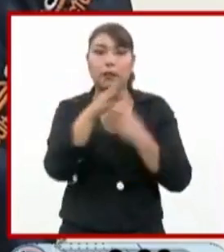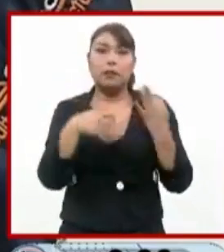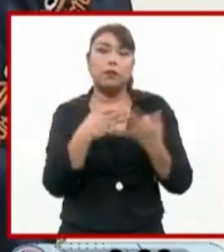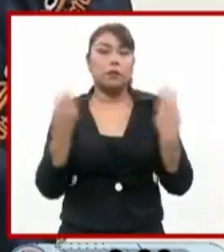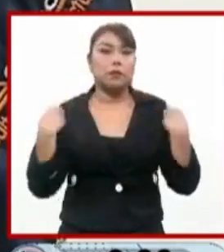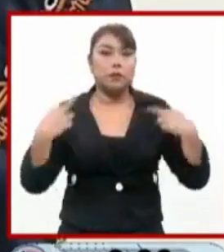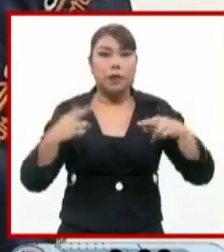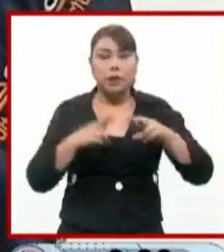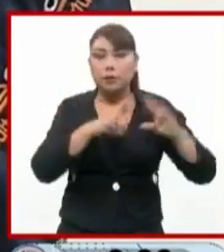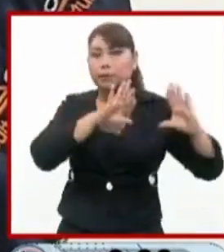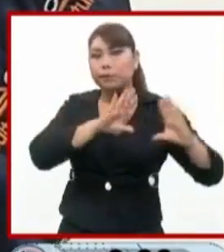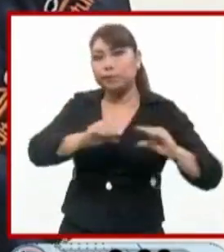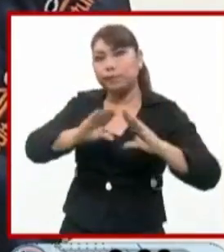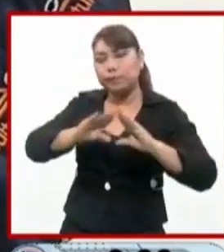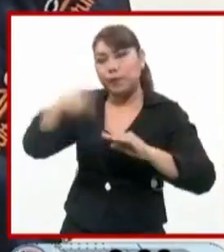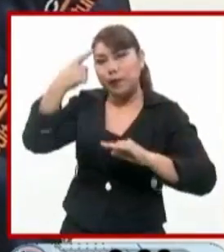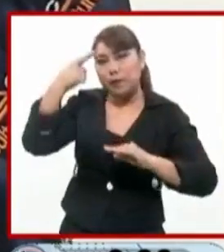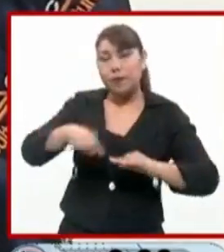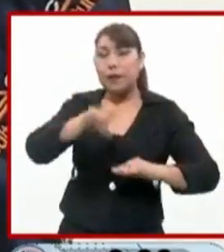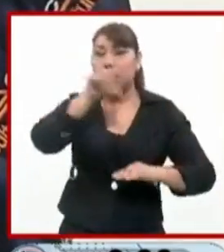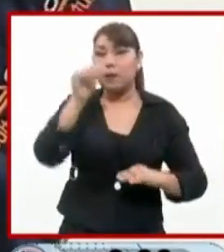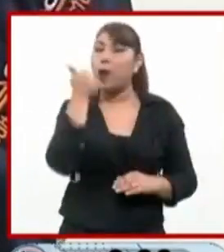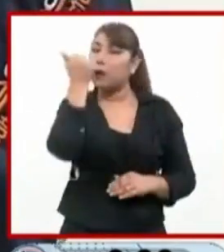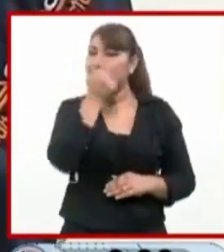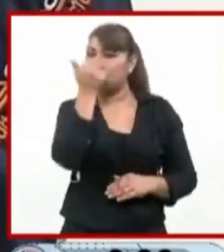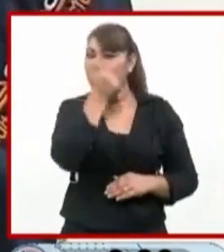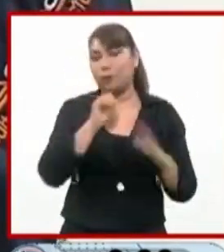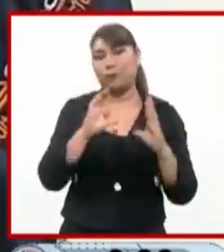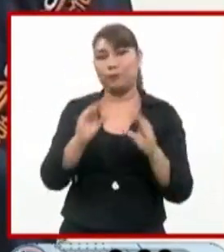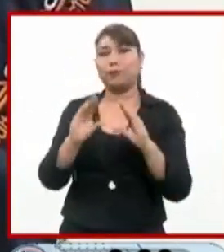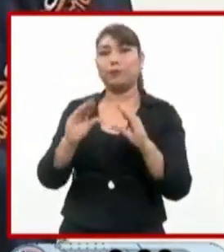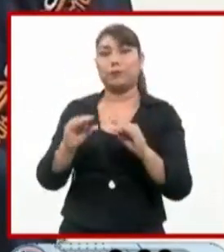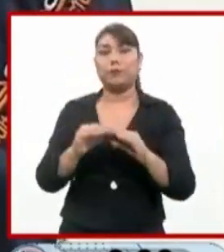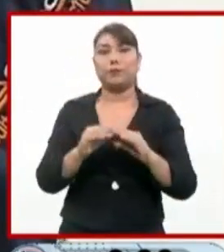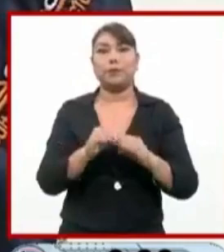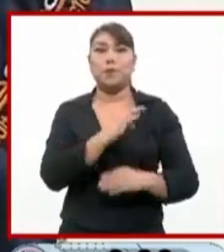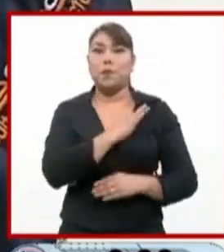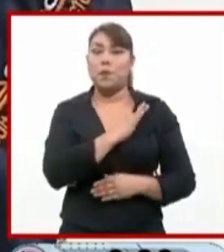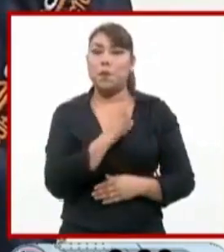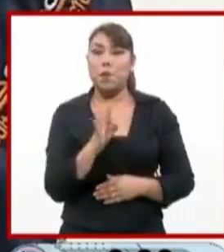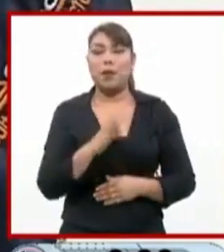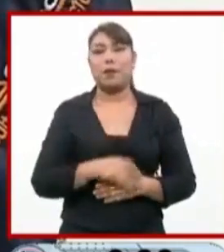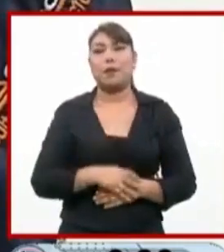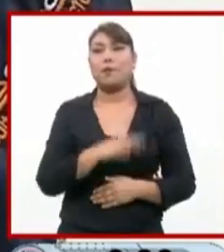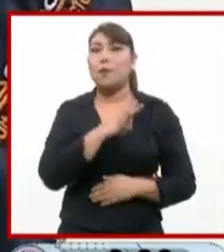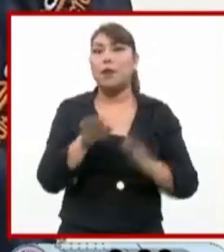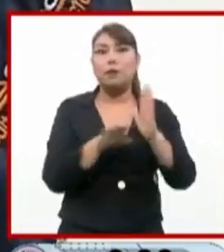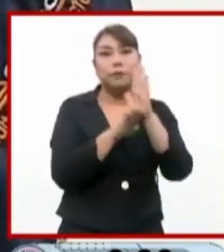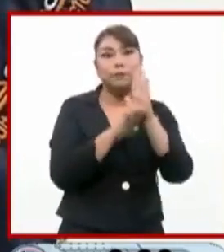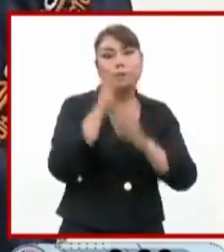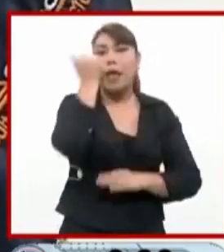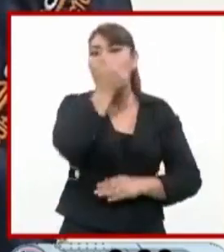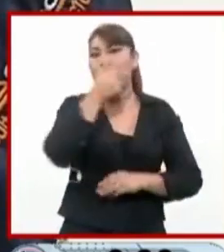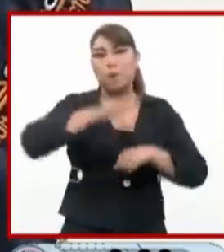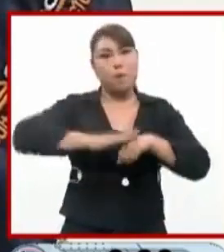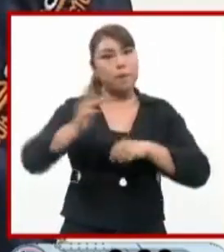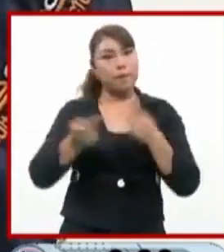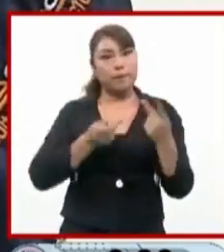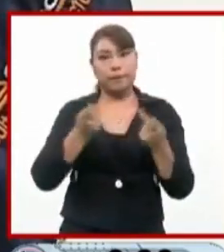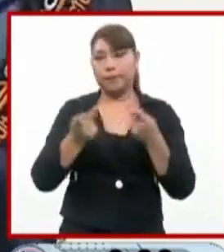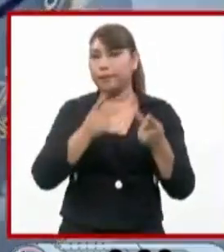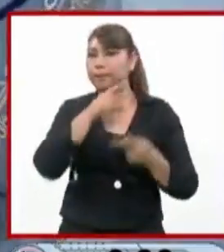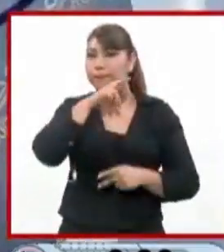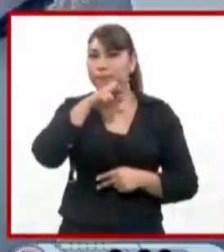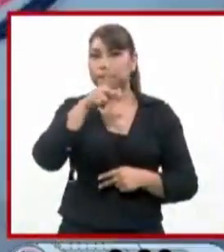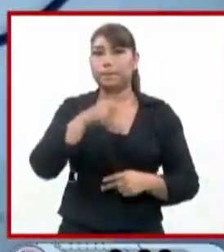el fin se vea reflejado en los proyectos de los alumnos. Queremos que cada vez sean alumnos más preparados, tener